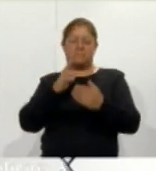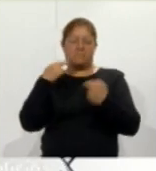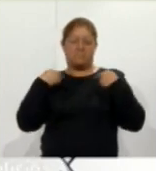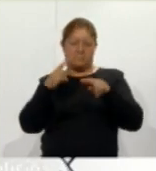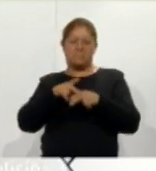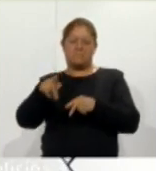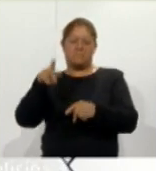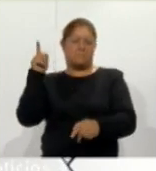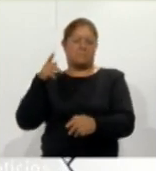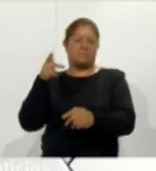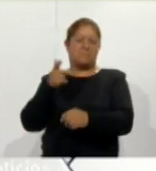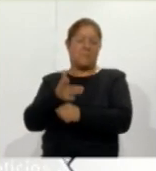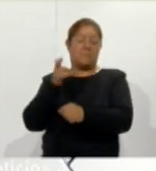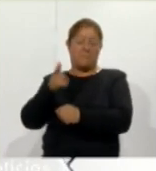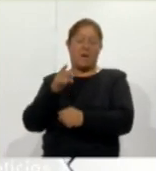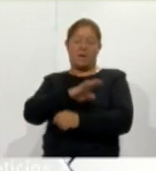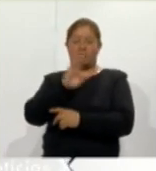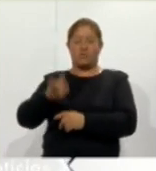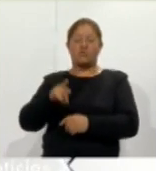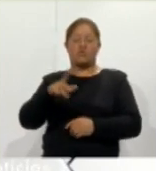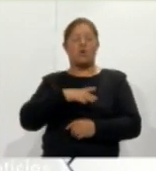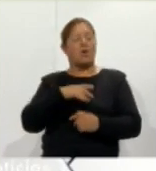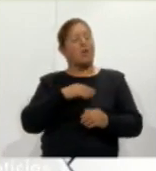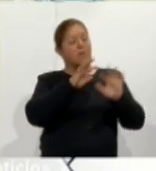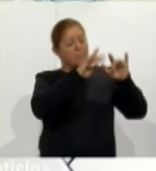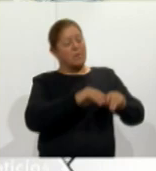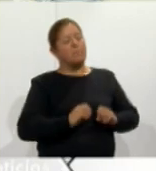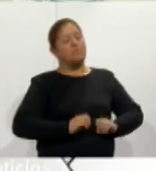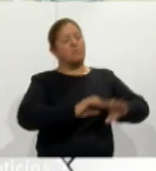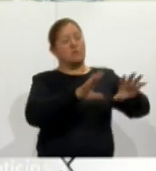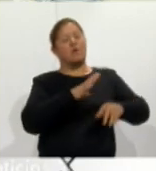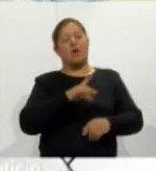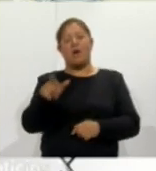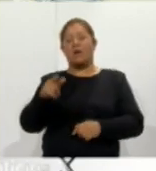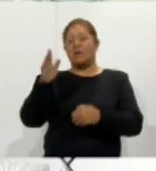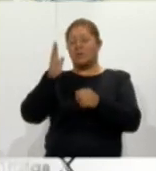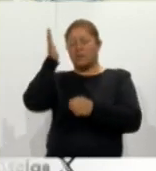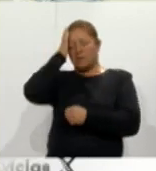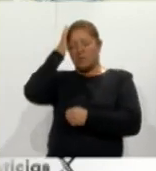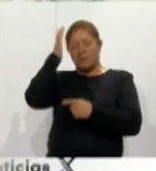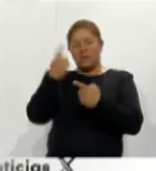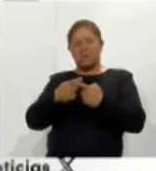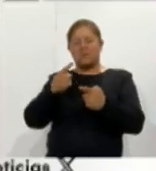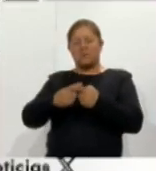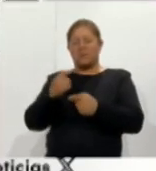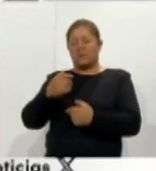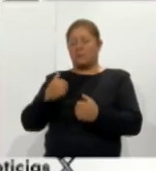fue emitida la convocatoria para seleccionar y designar a la o el titular de este organismo autónomo